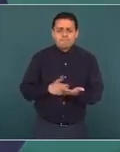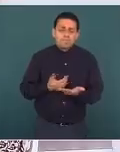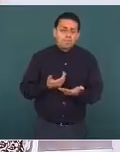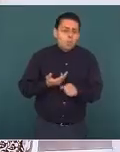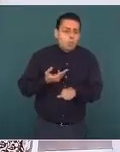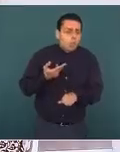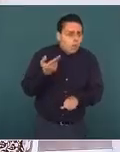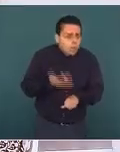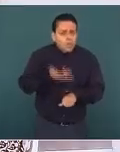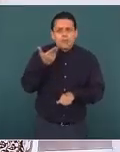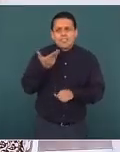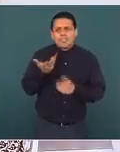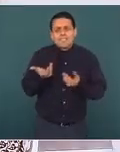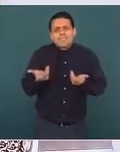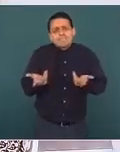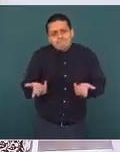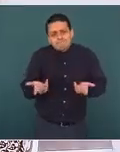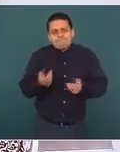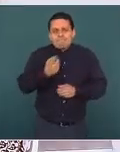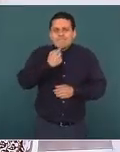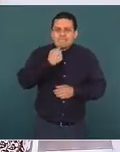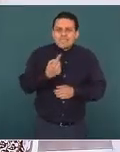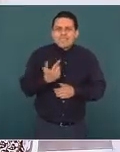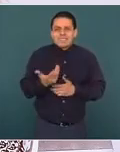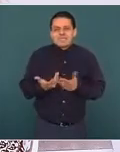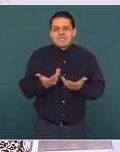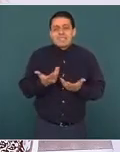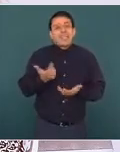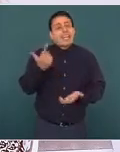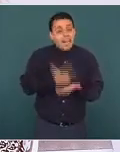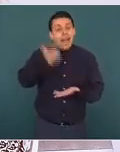grave.